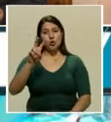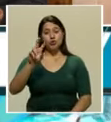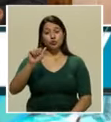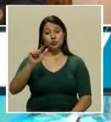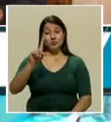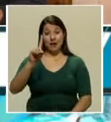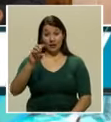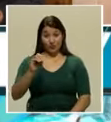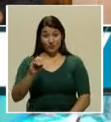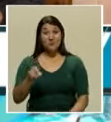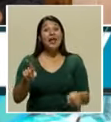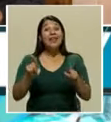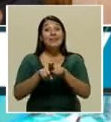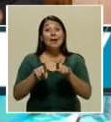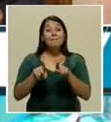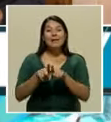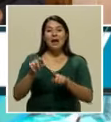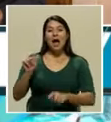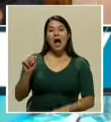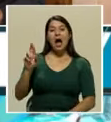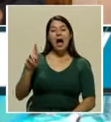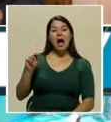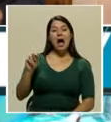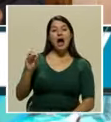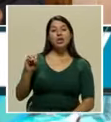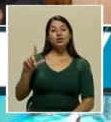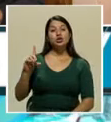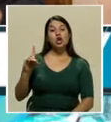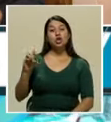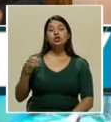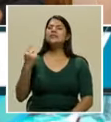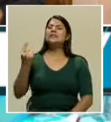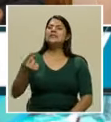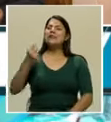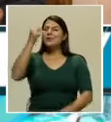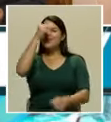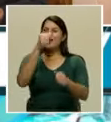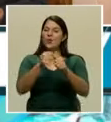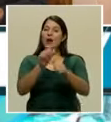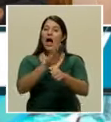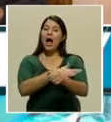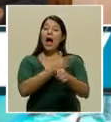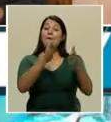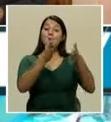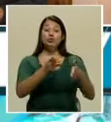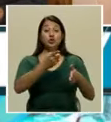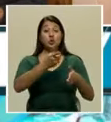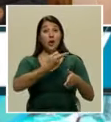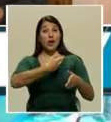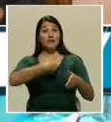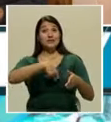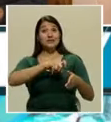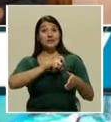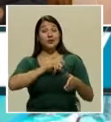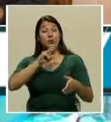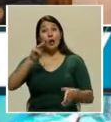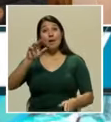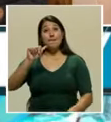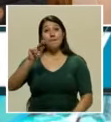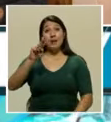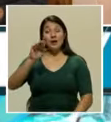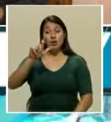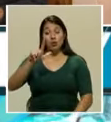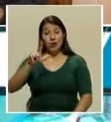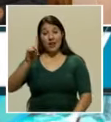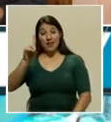Arnoldo también decía siempre, recordaba siempre al genial músico español Manuel de Fallas, y decía, creo